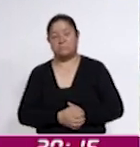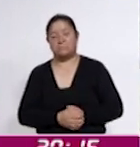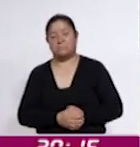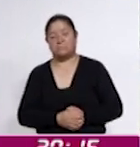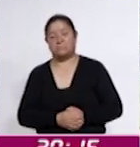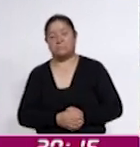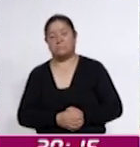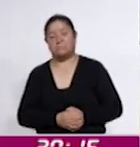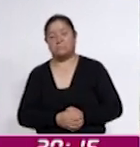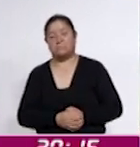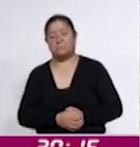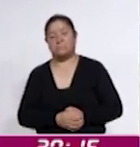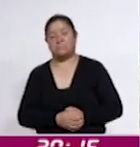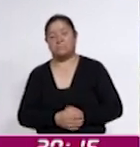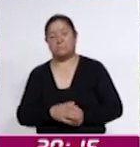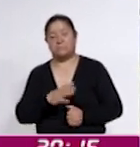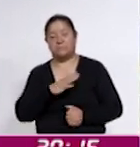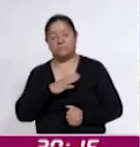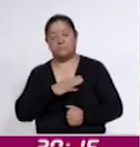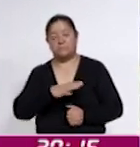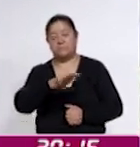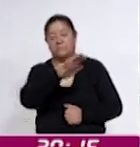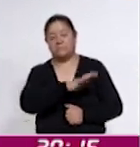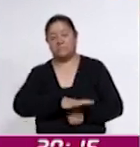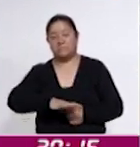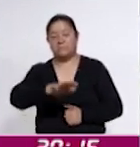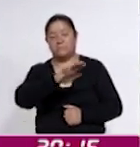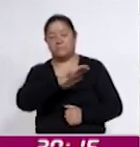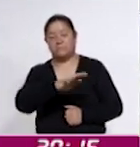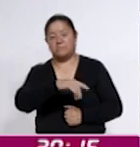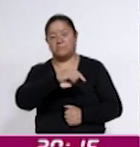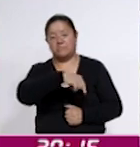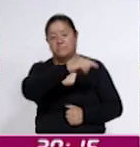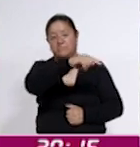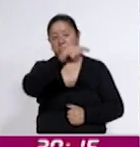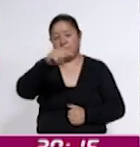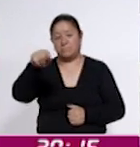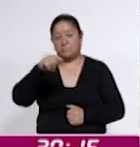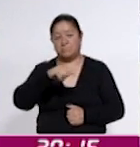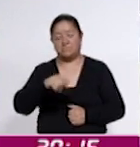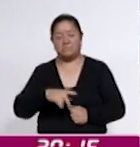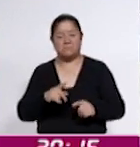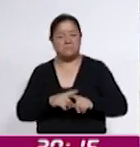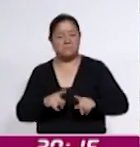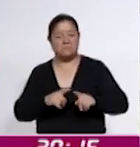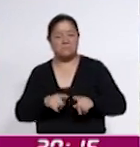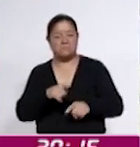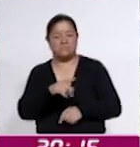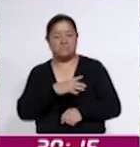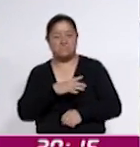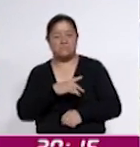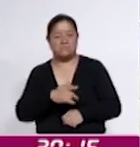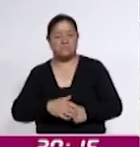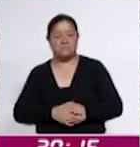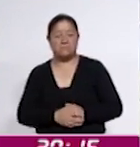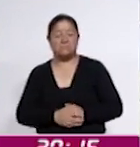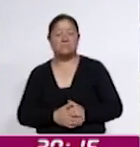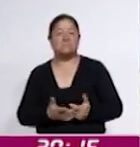juegan papeles distintos sectores, por ejemplo, los investigadores, los productores,